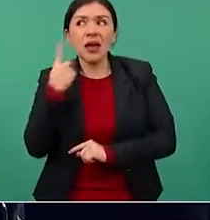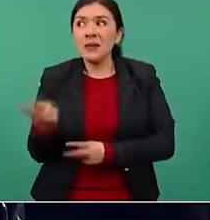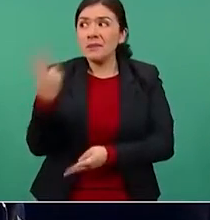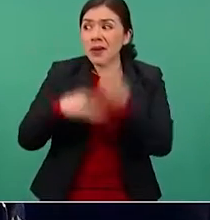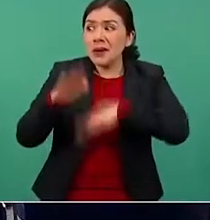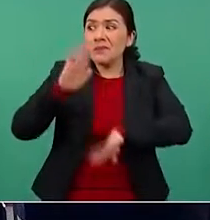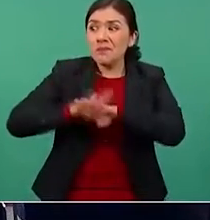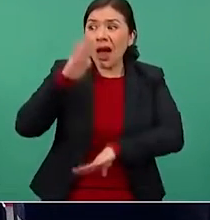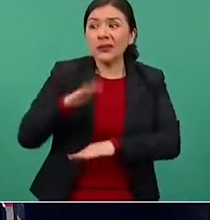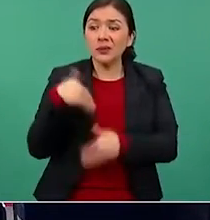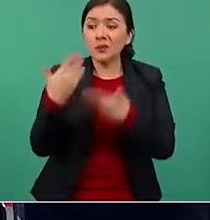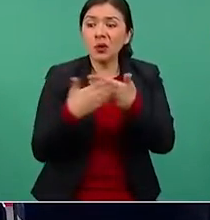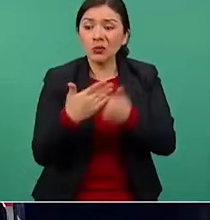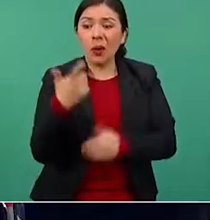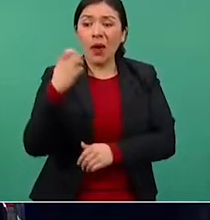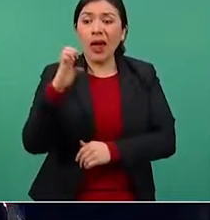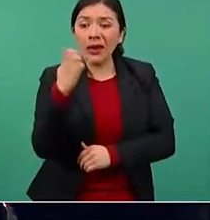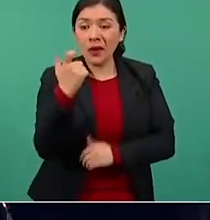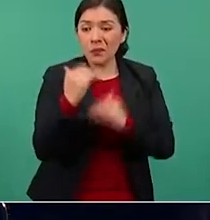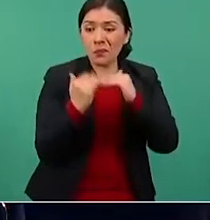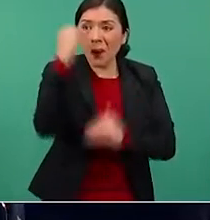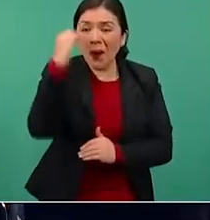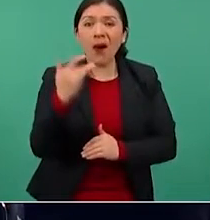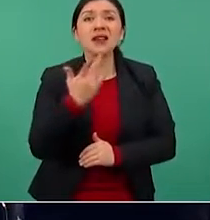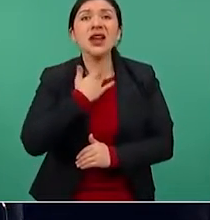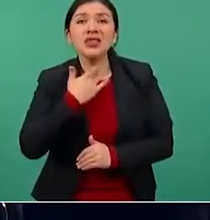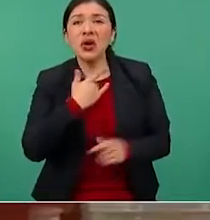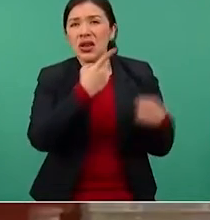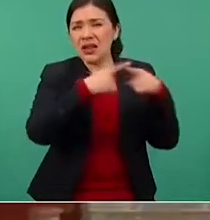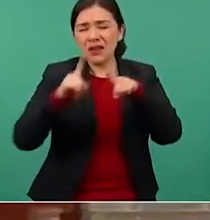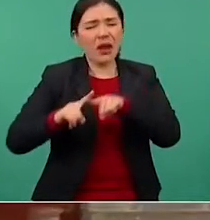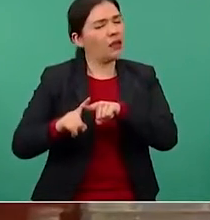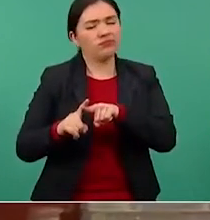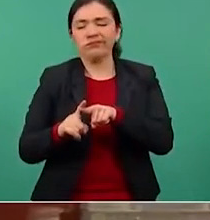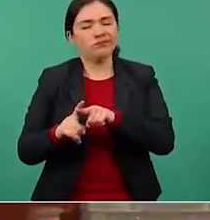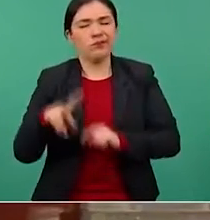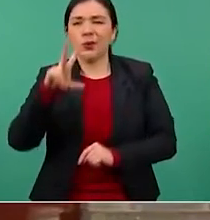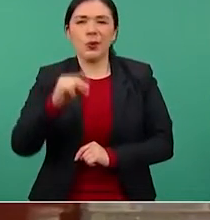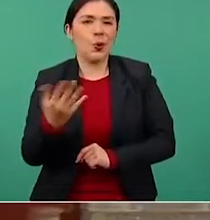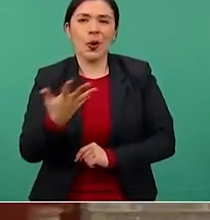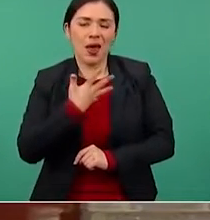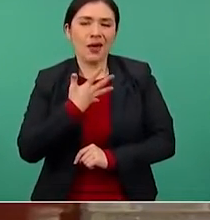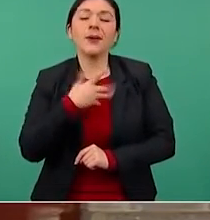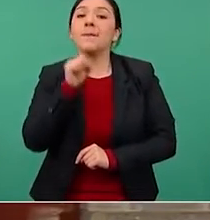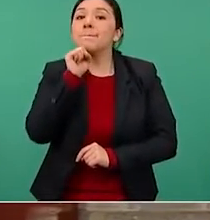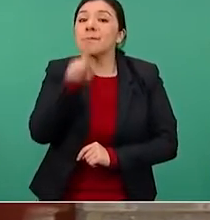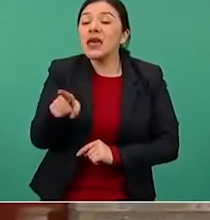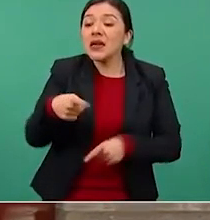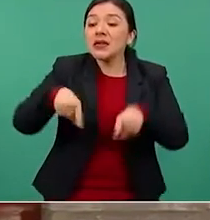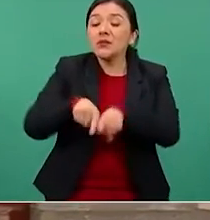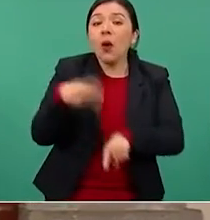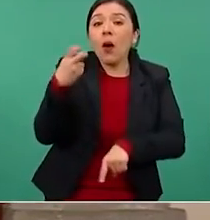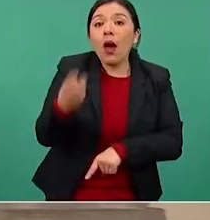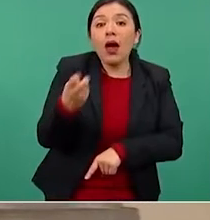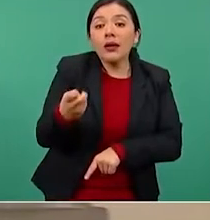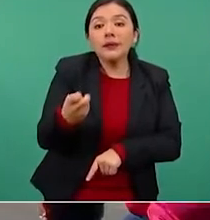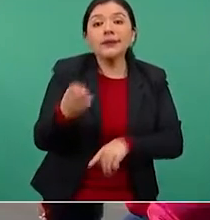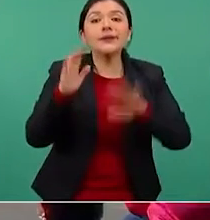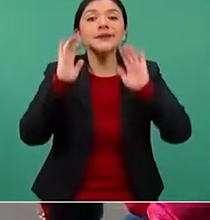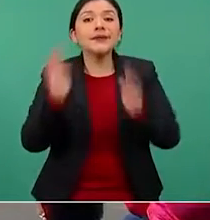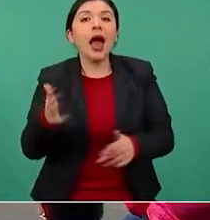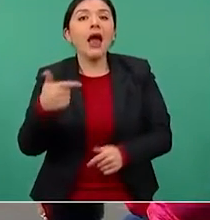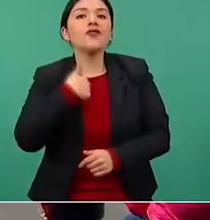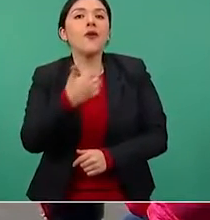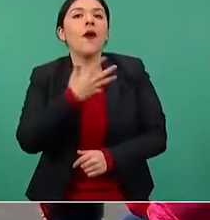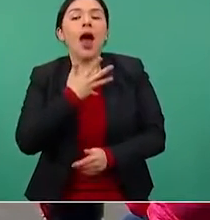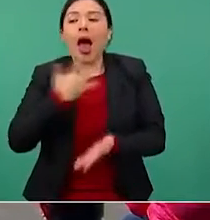incrementos en enero, gasolinas, no, porque precisamente hemos